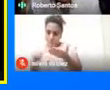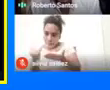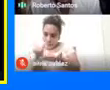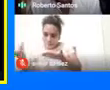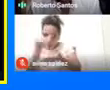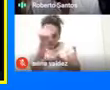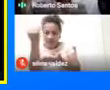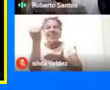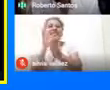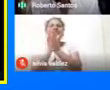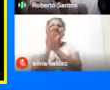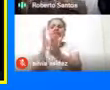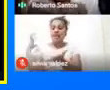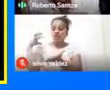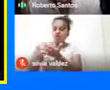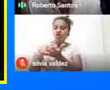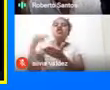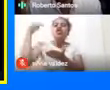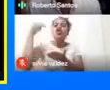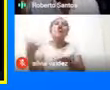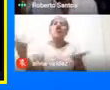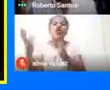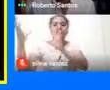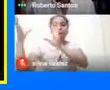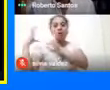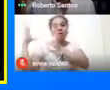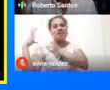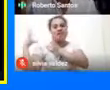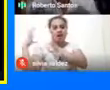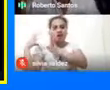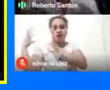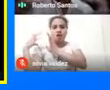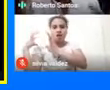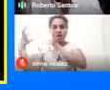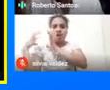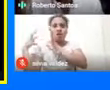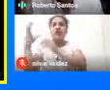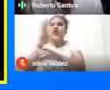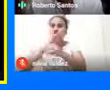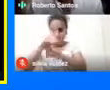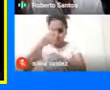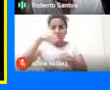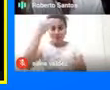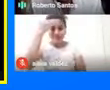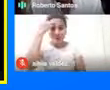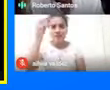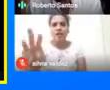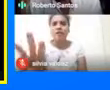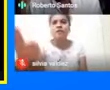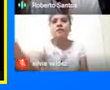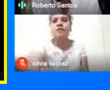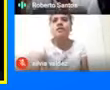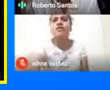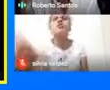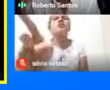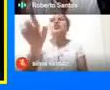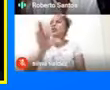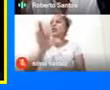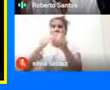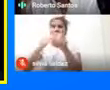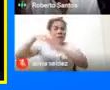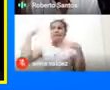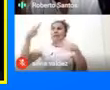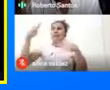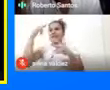histórico De la ciudad De Popayán Que es la ciudad Ustedes saben La ciudad más religiosa De Colombia Donde se